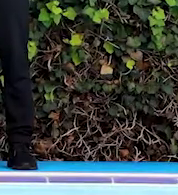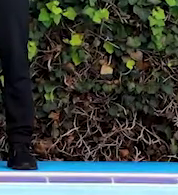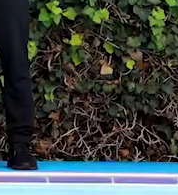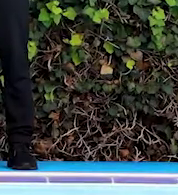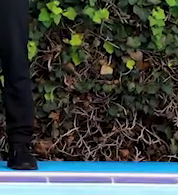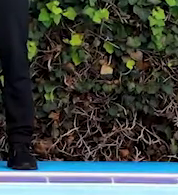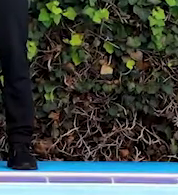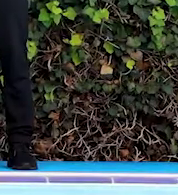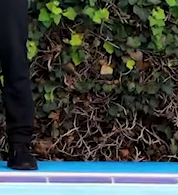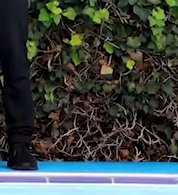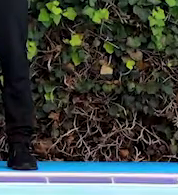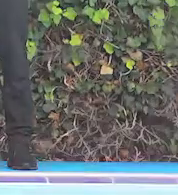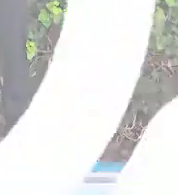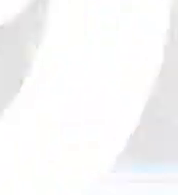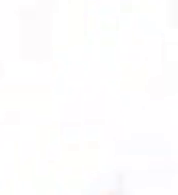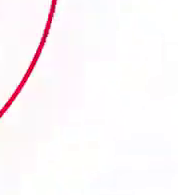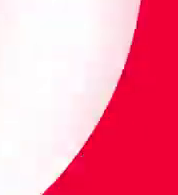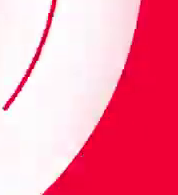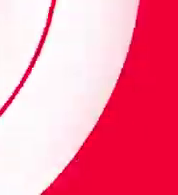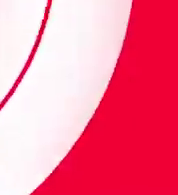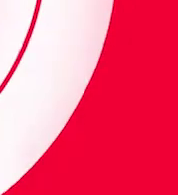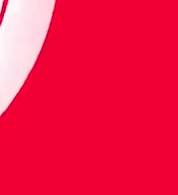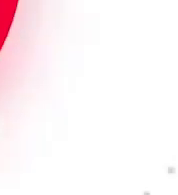activación, no olvides la protección.